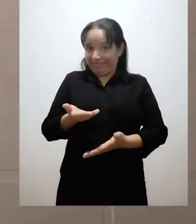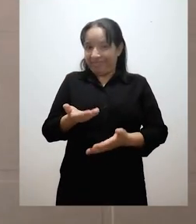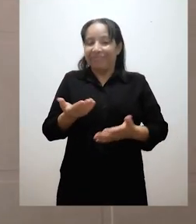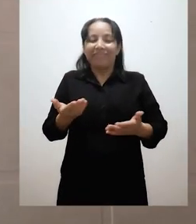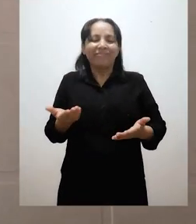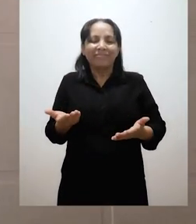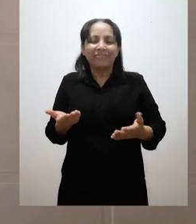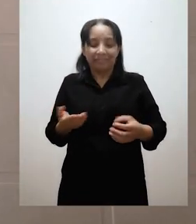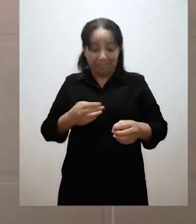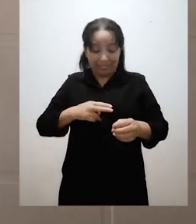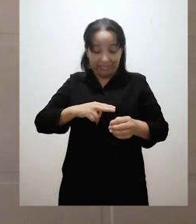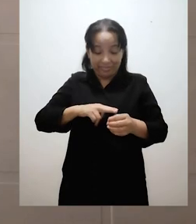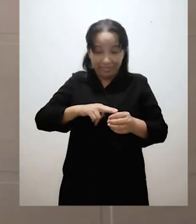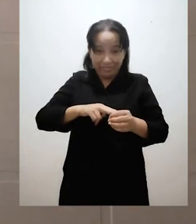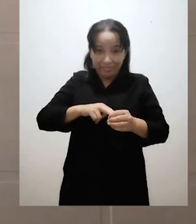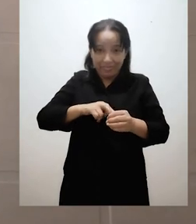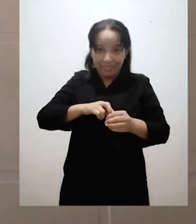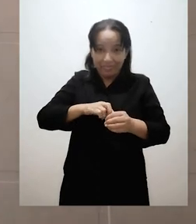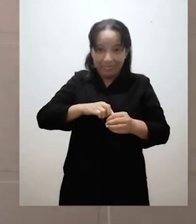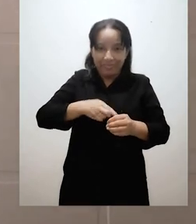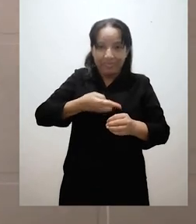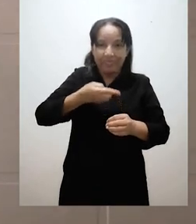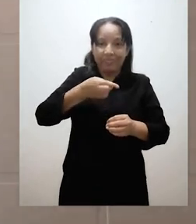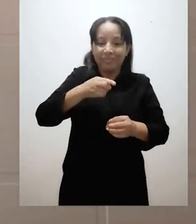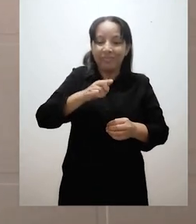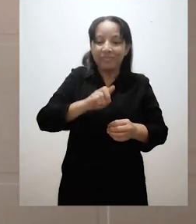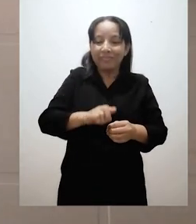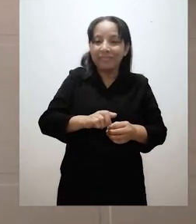de nuestras bolitas de plastilina.